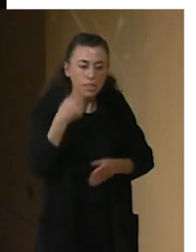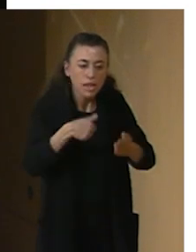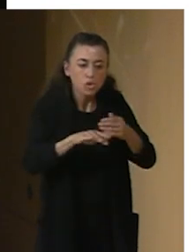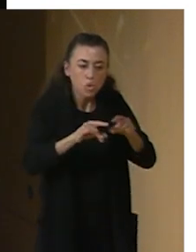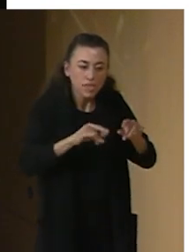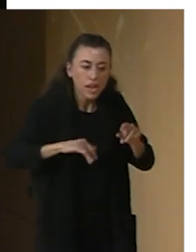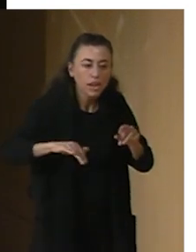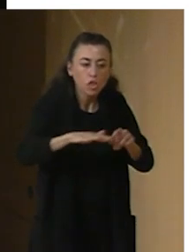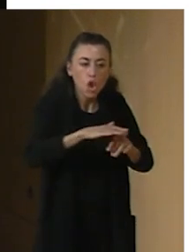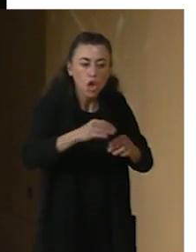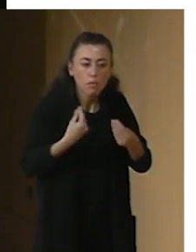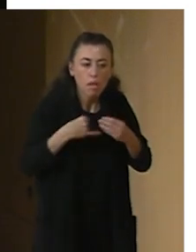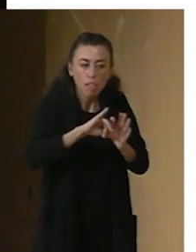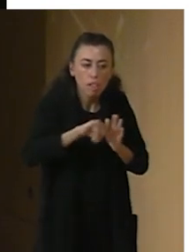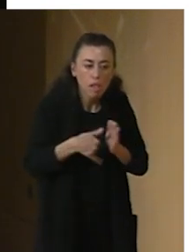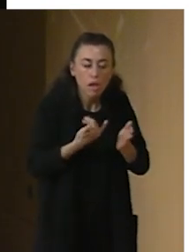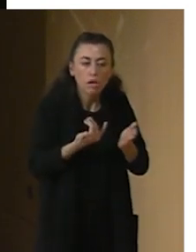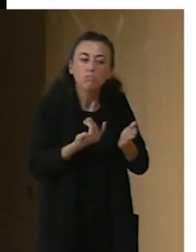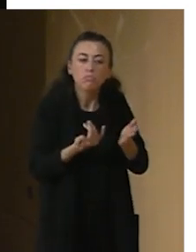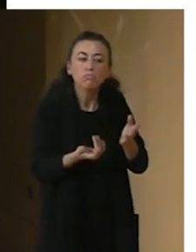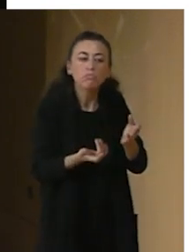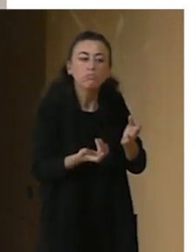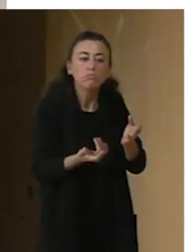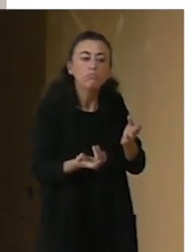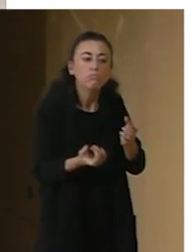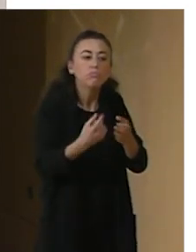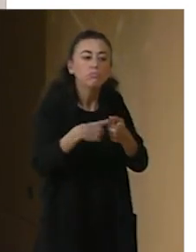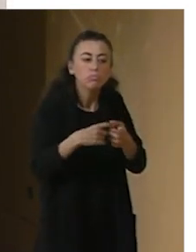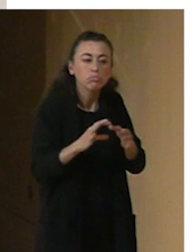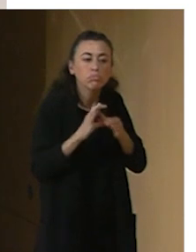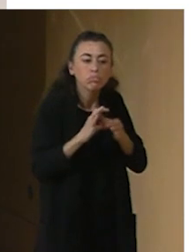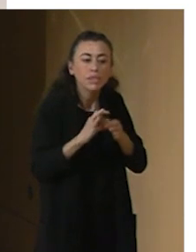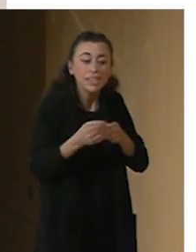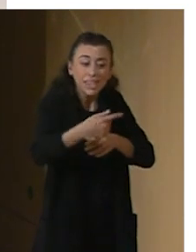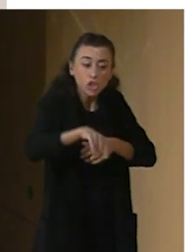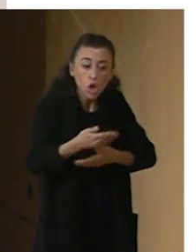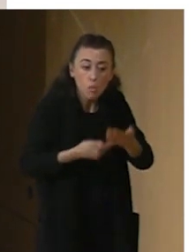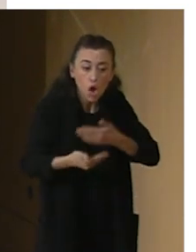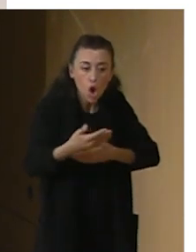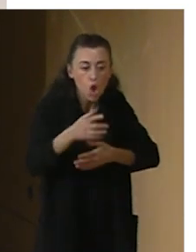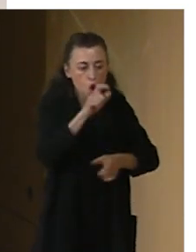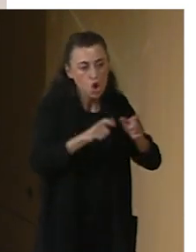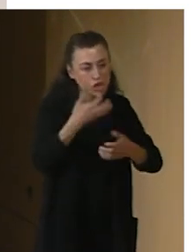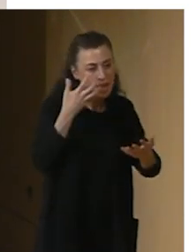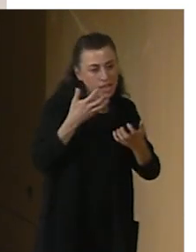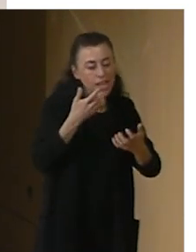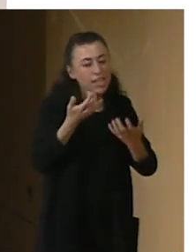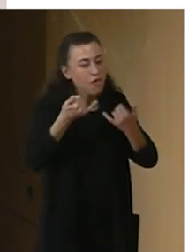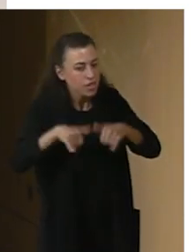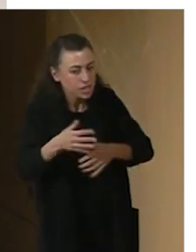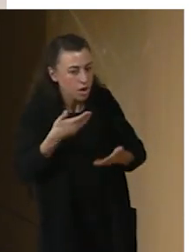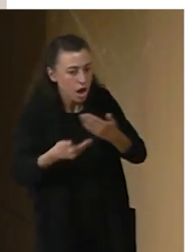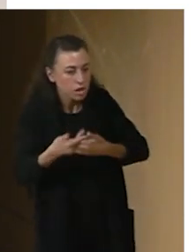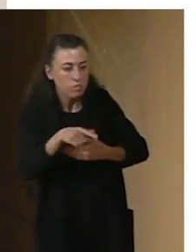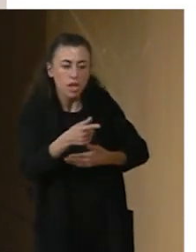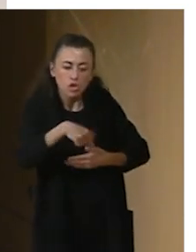territorio para que ellos en colaboración con los artistas y el festival trabajen en la co-creación de